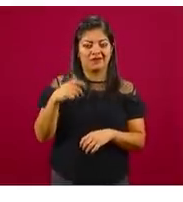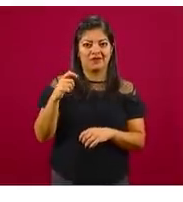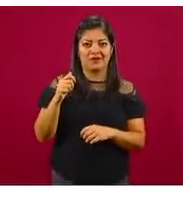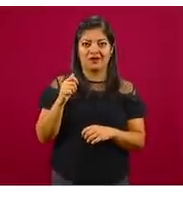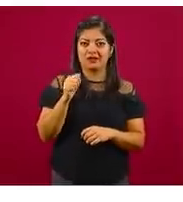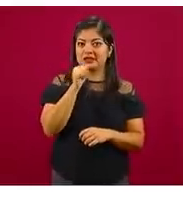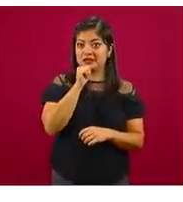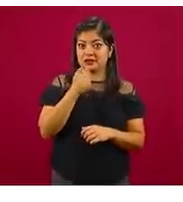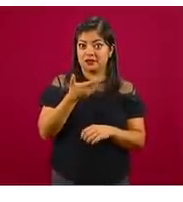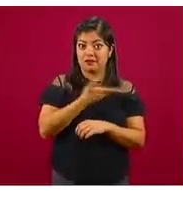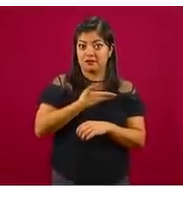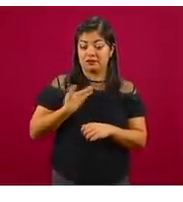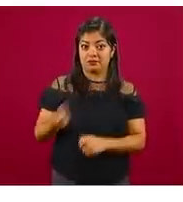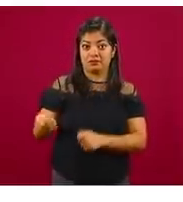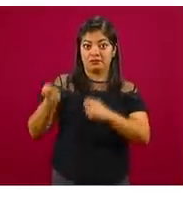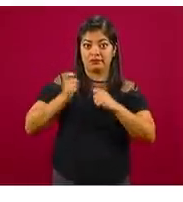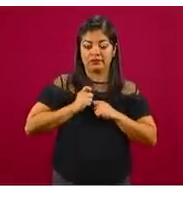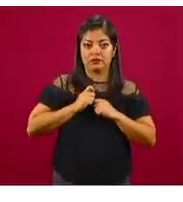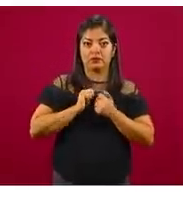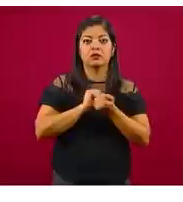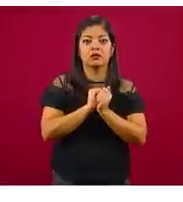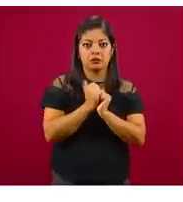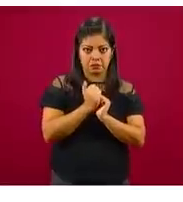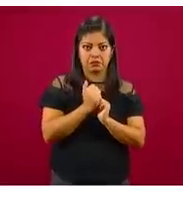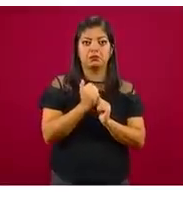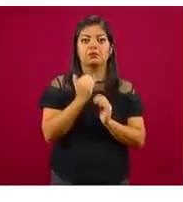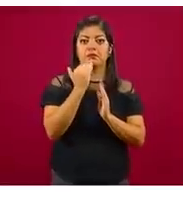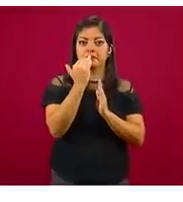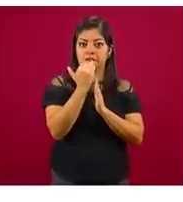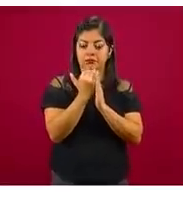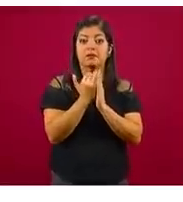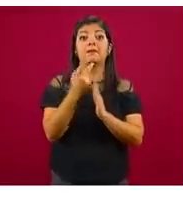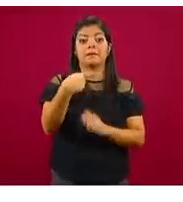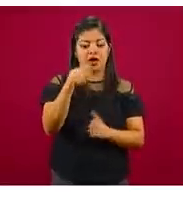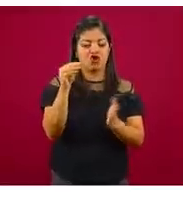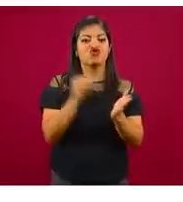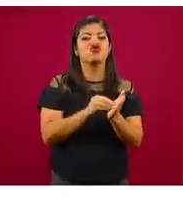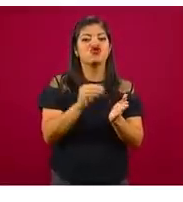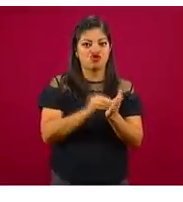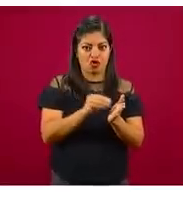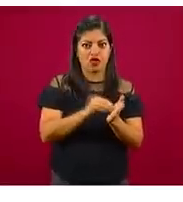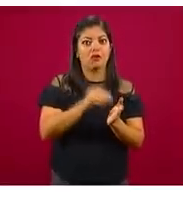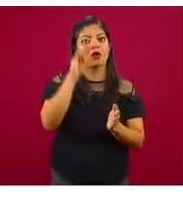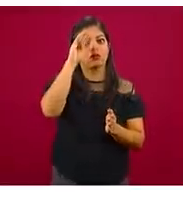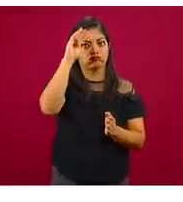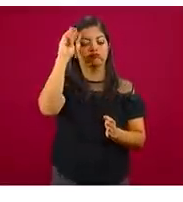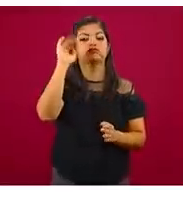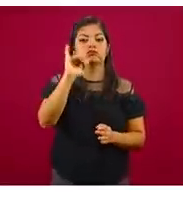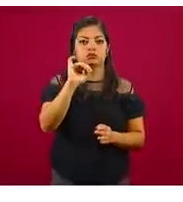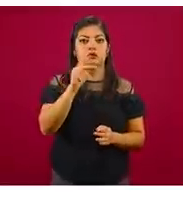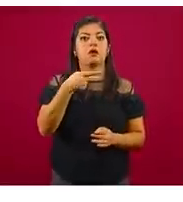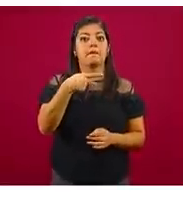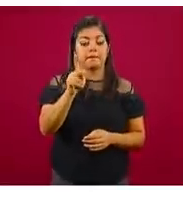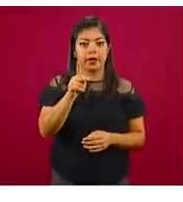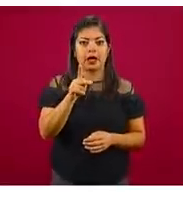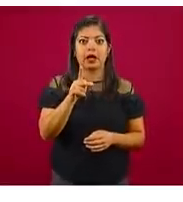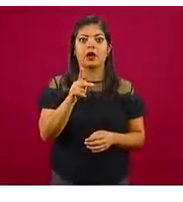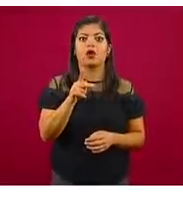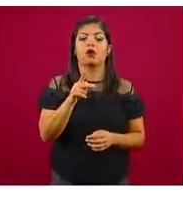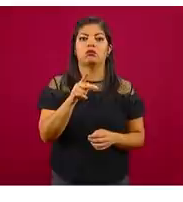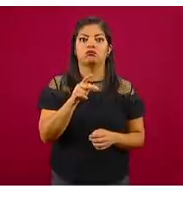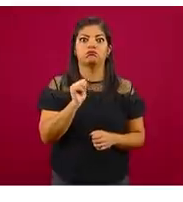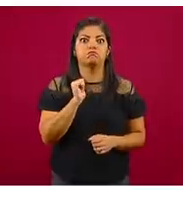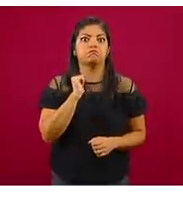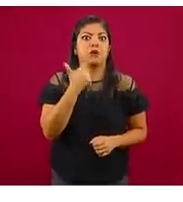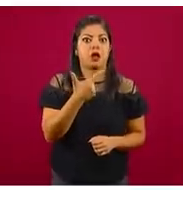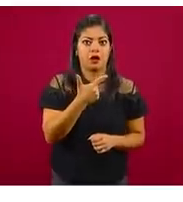Es evidente que esta cifra sigue siendo todavía muy alta, pero es evidente también que sumamente baja en